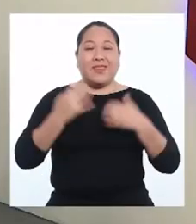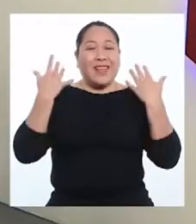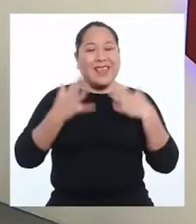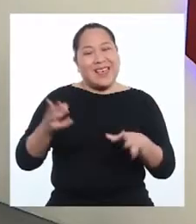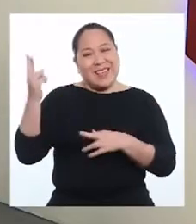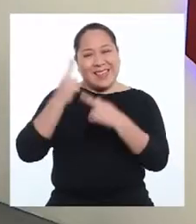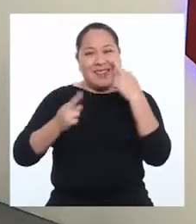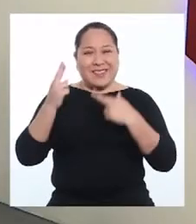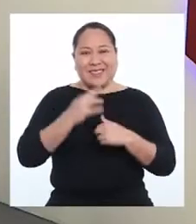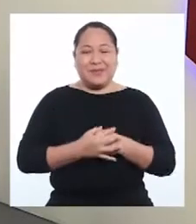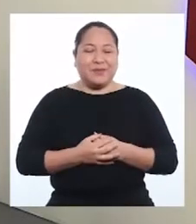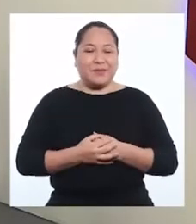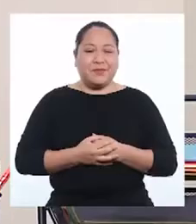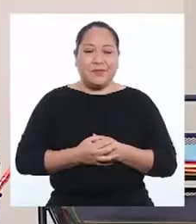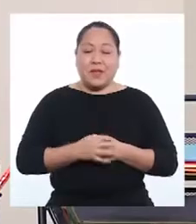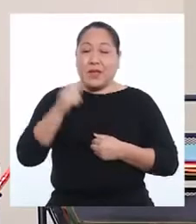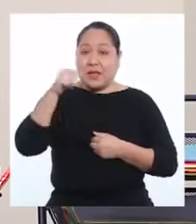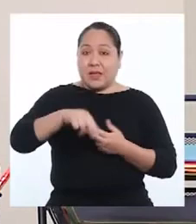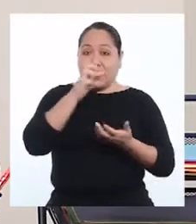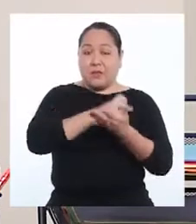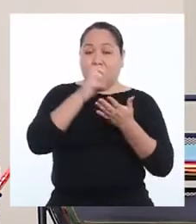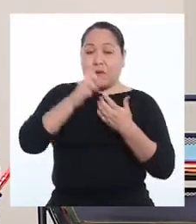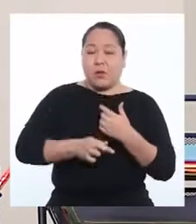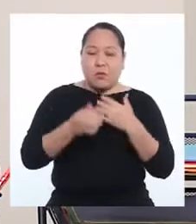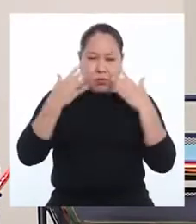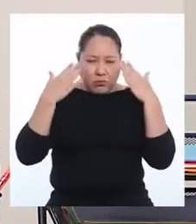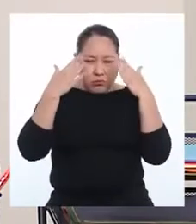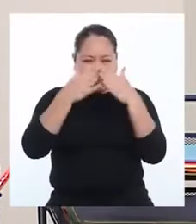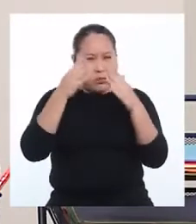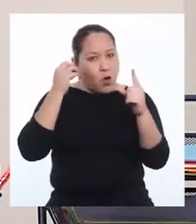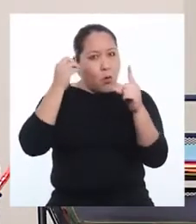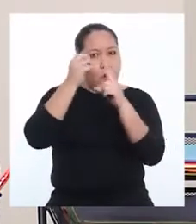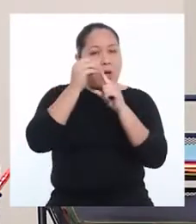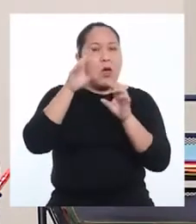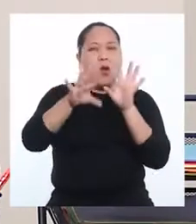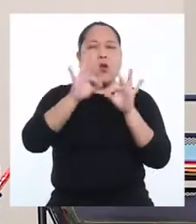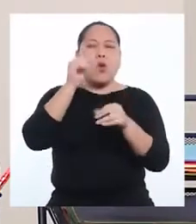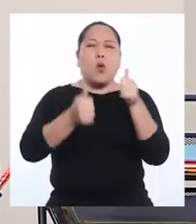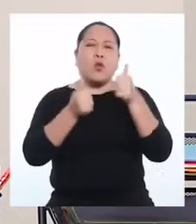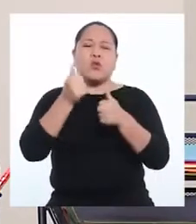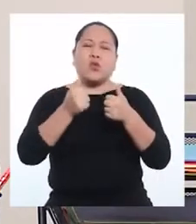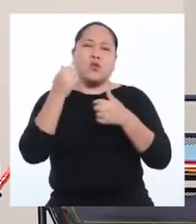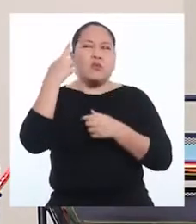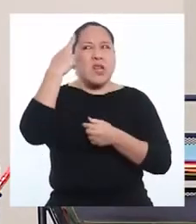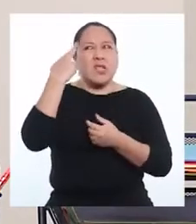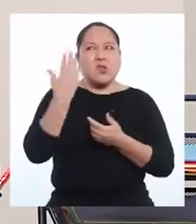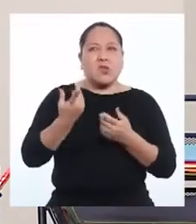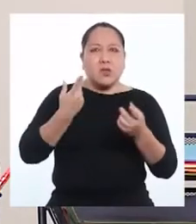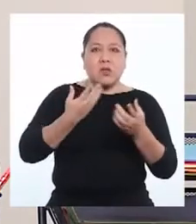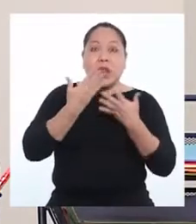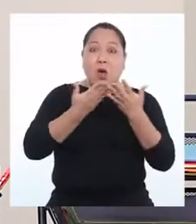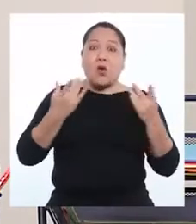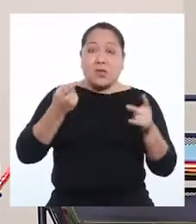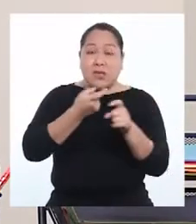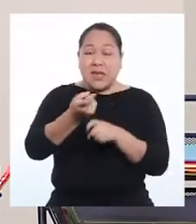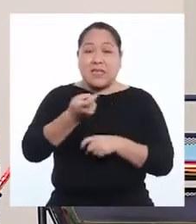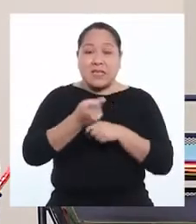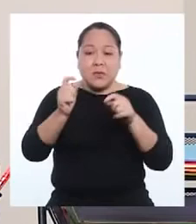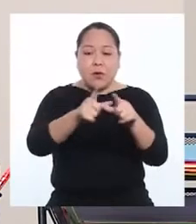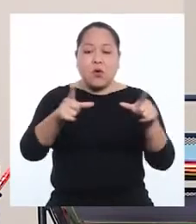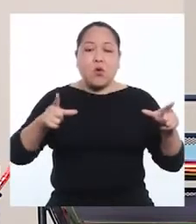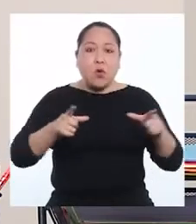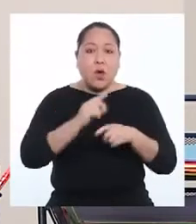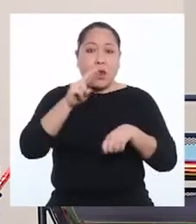¡Ya estamos de vuelta! En este programa nos hemos propuesto descubrir cuáles son aquellos factores que afectan nuestros